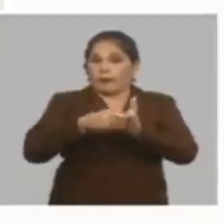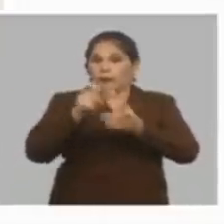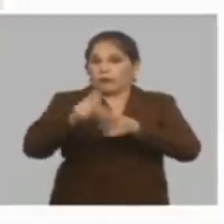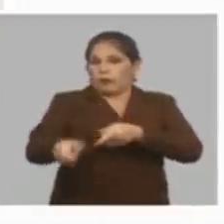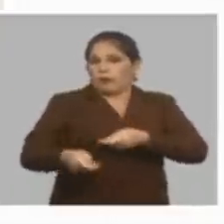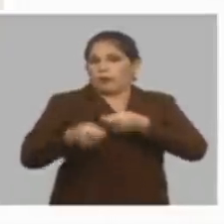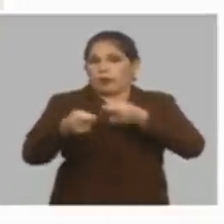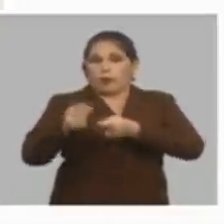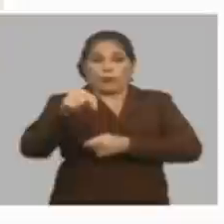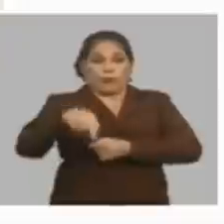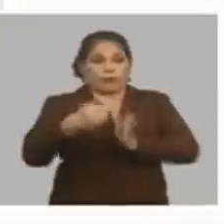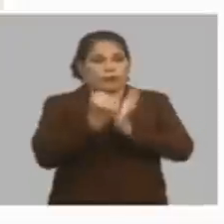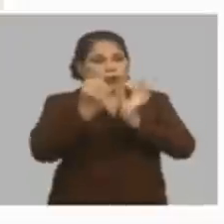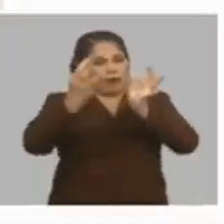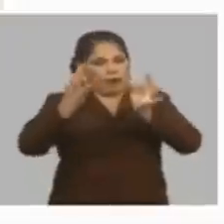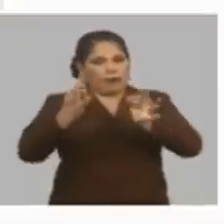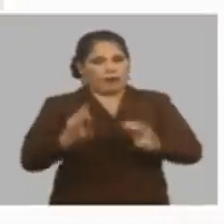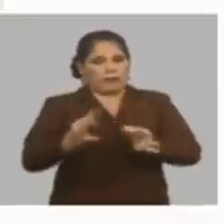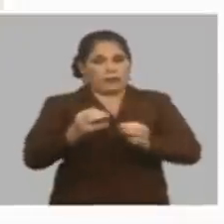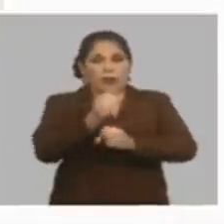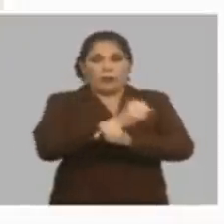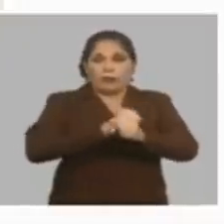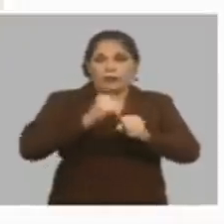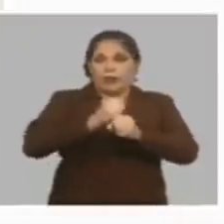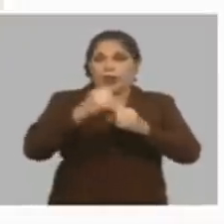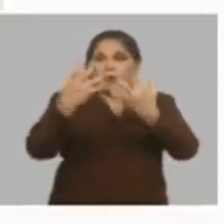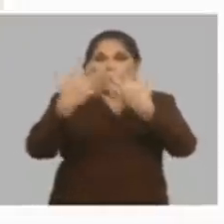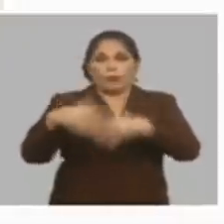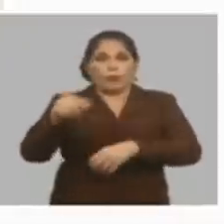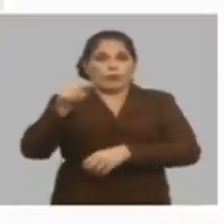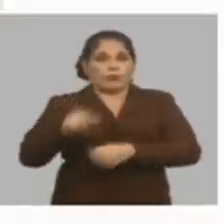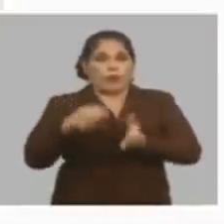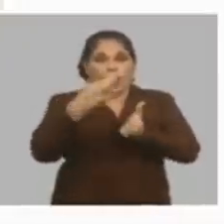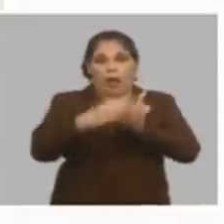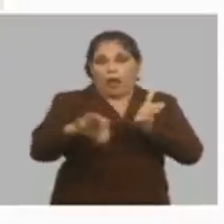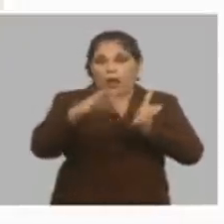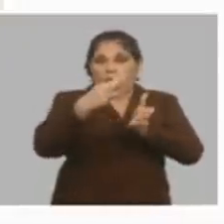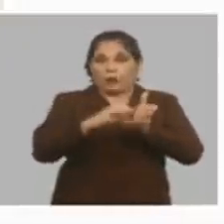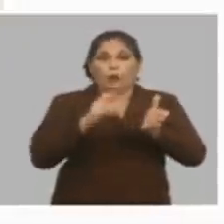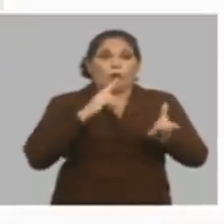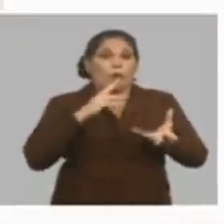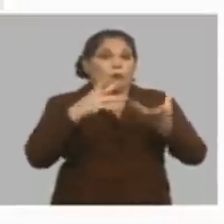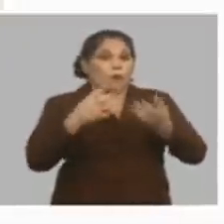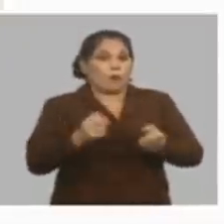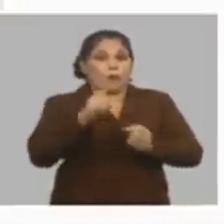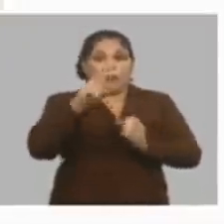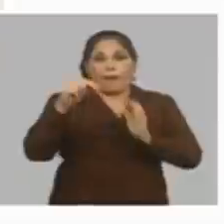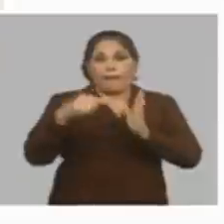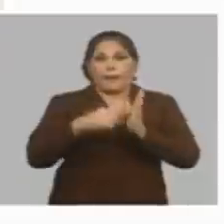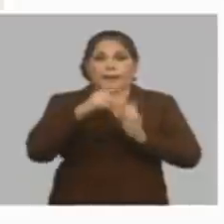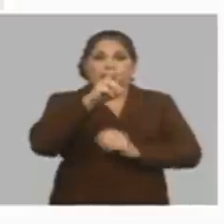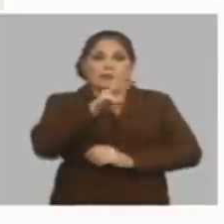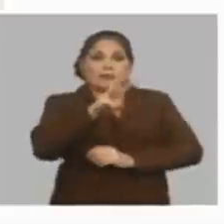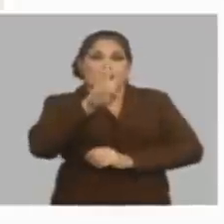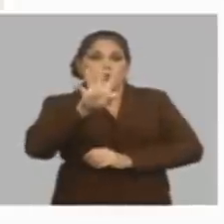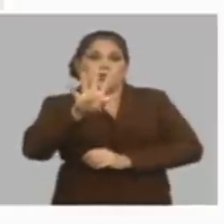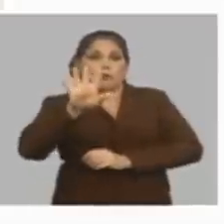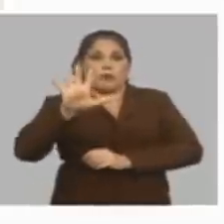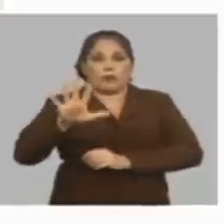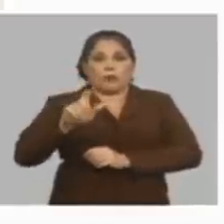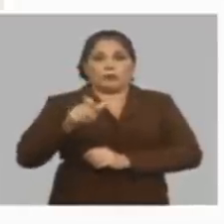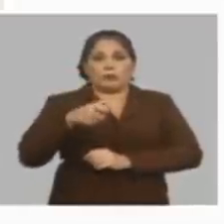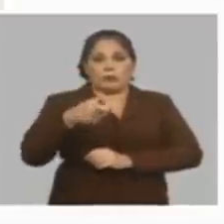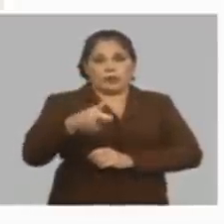actual garantiza una utilidad para los productores de arroz cáscara húmedo de 1.354